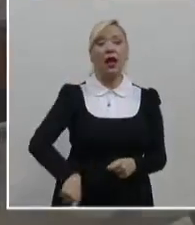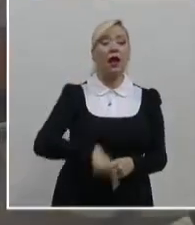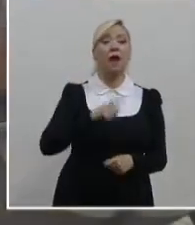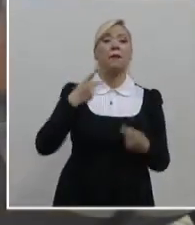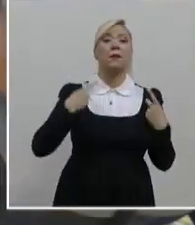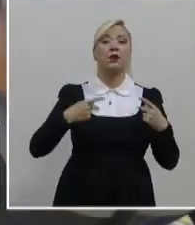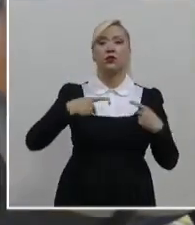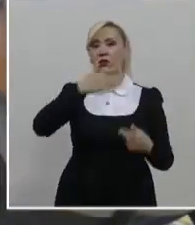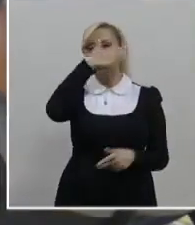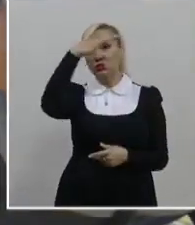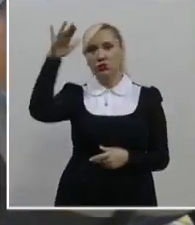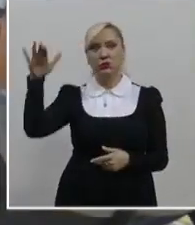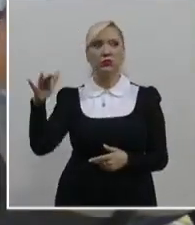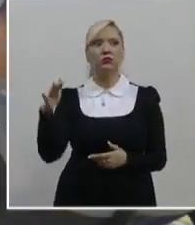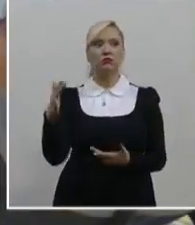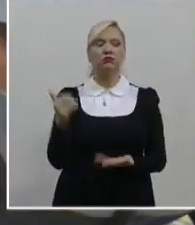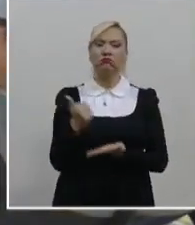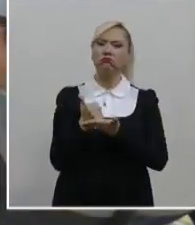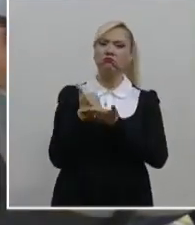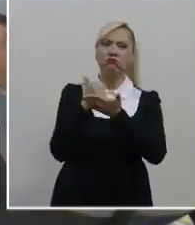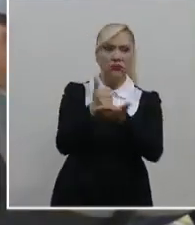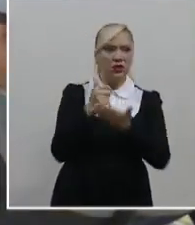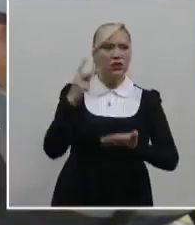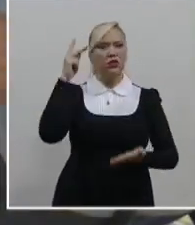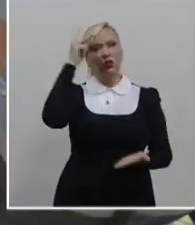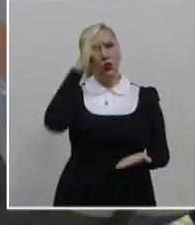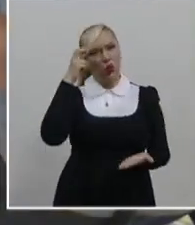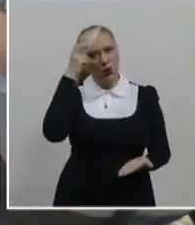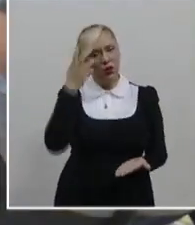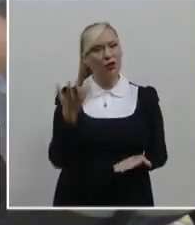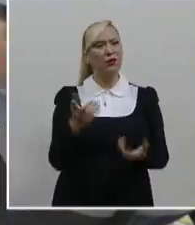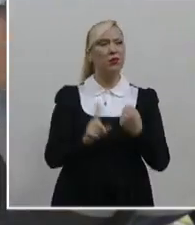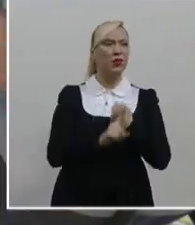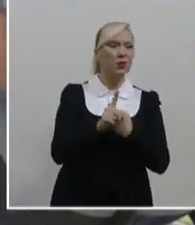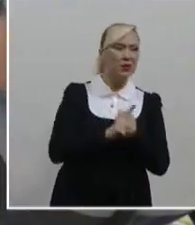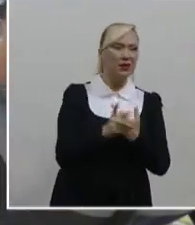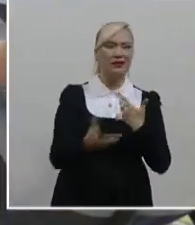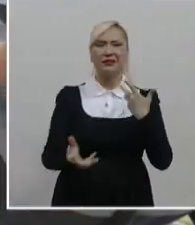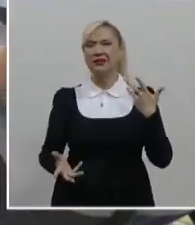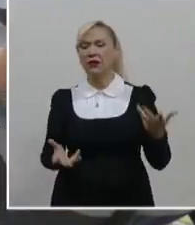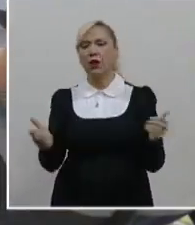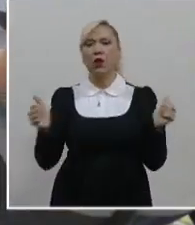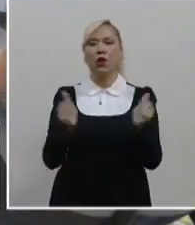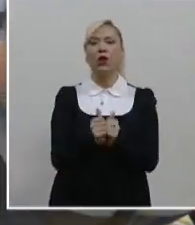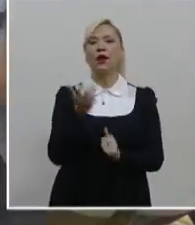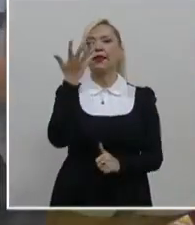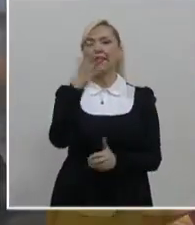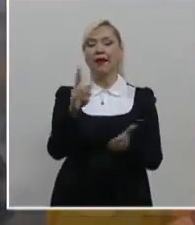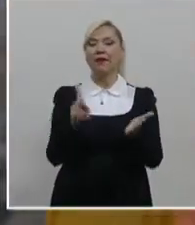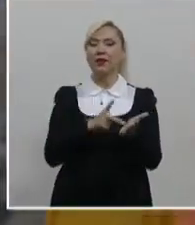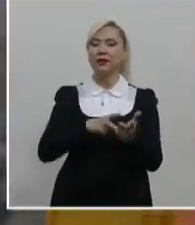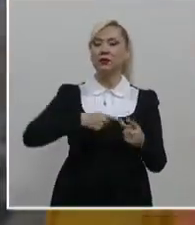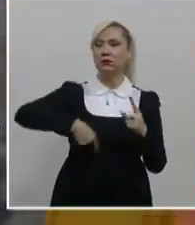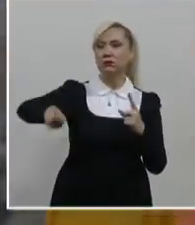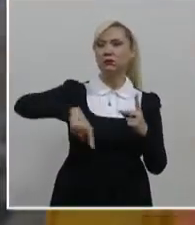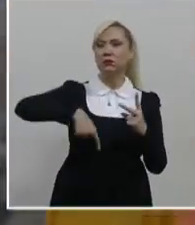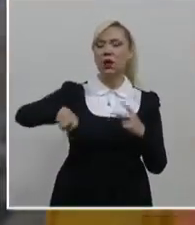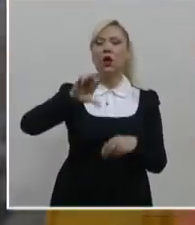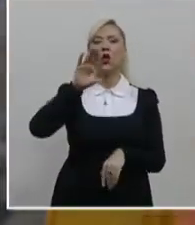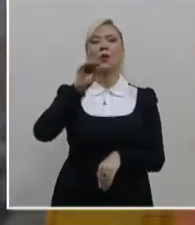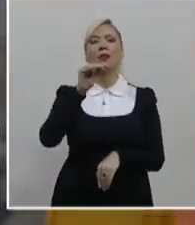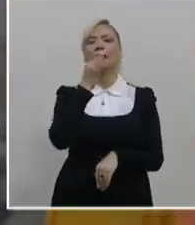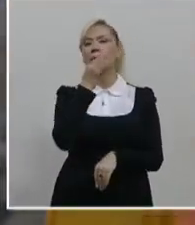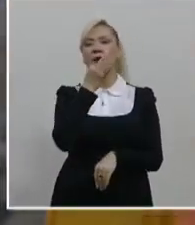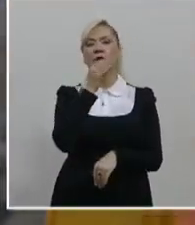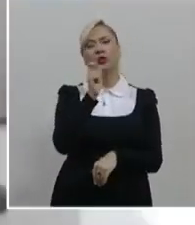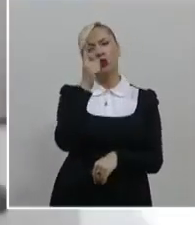ayuden a concientizar y trabajar los aspectos que impidan la resolución de sus conflictos a través de 10 sesiones de 90 minutos, cada una y de